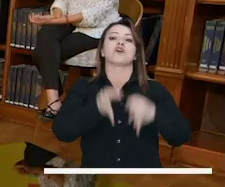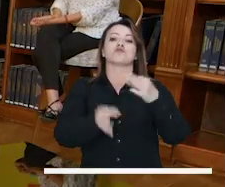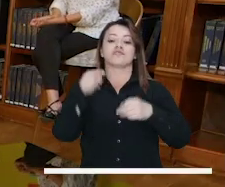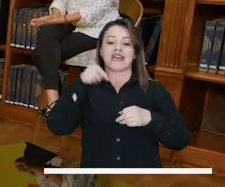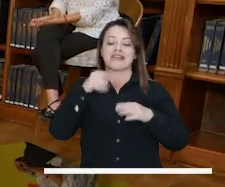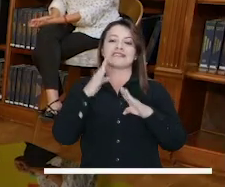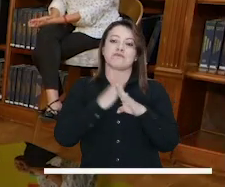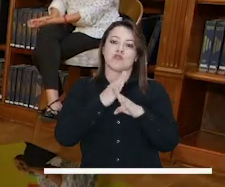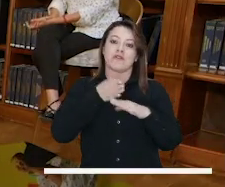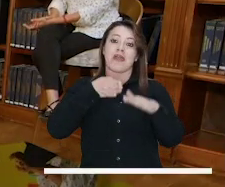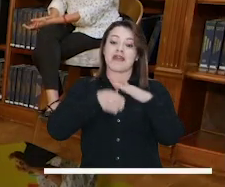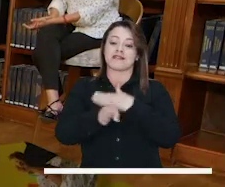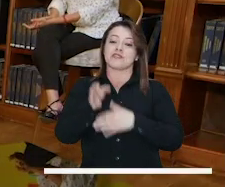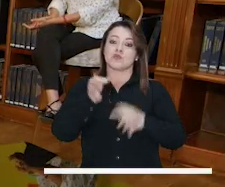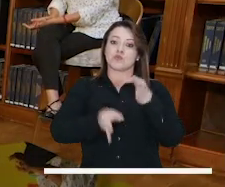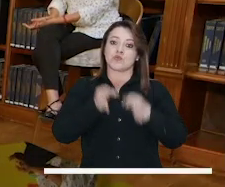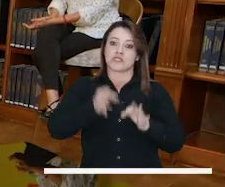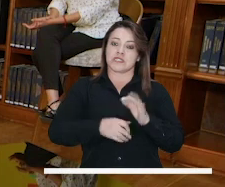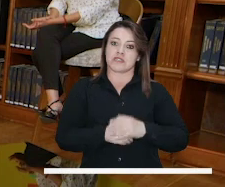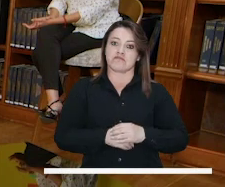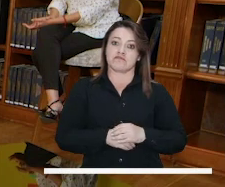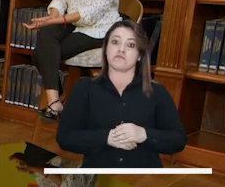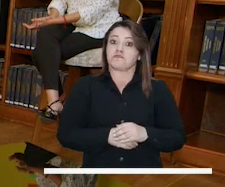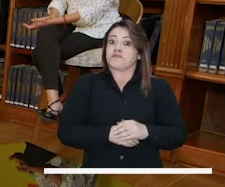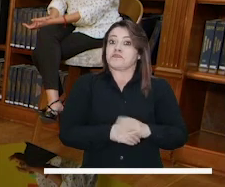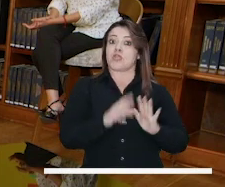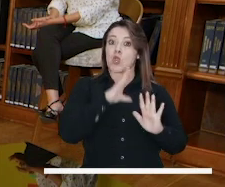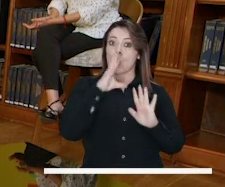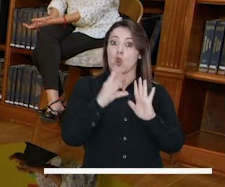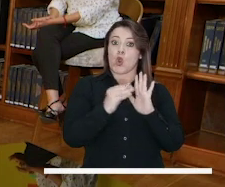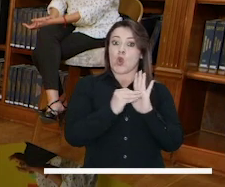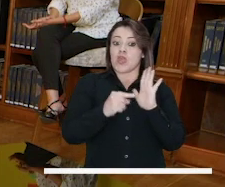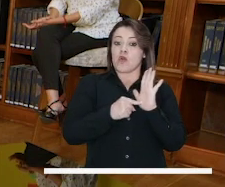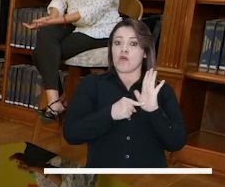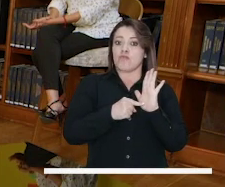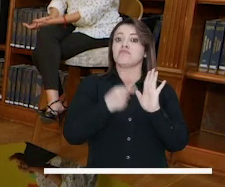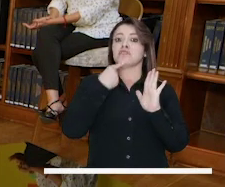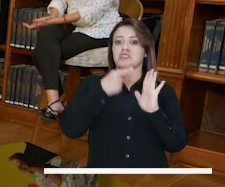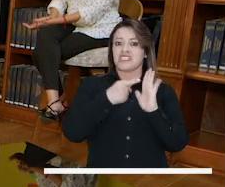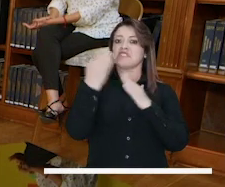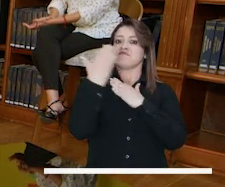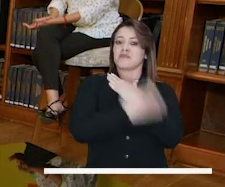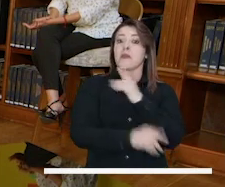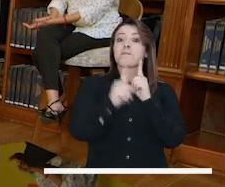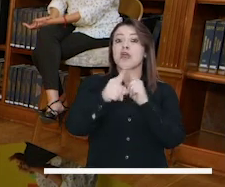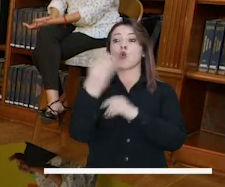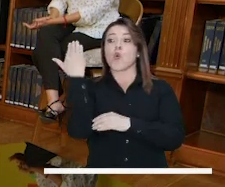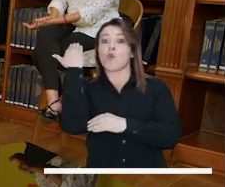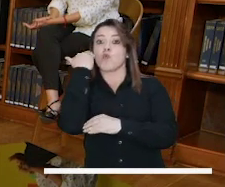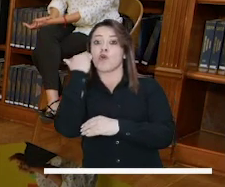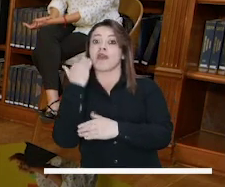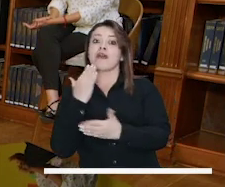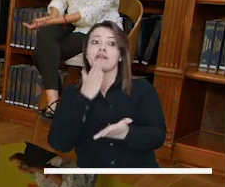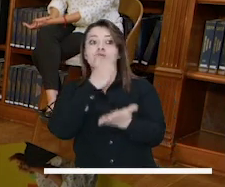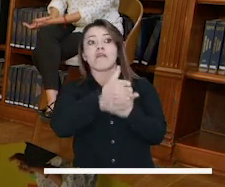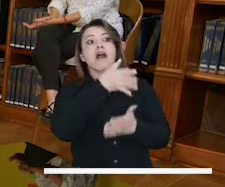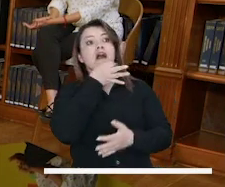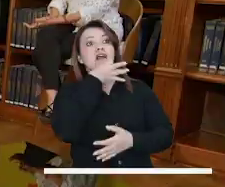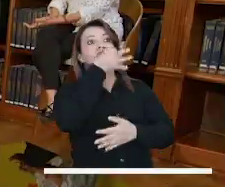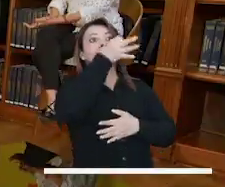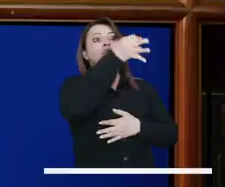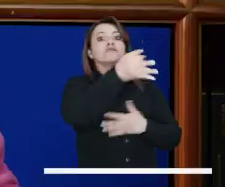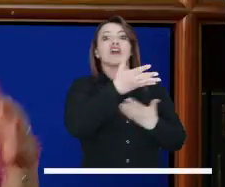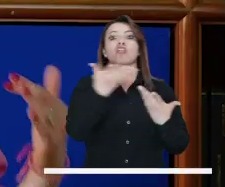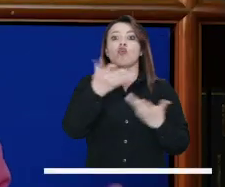problema muy relevante de acceso a la justicia. Porque usted puede tener en el código penas